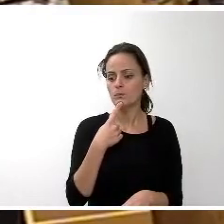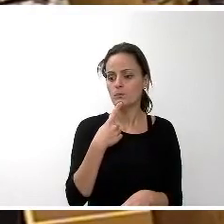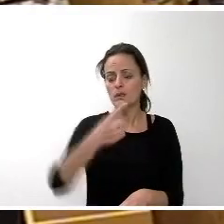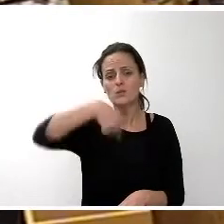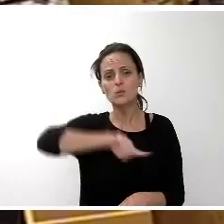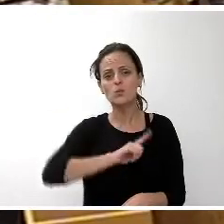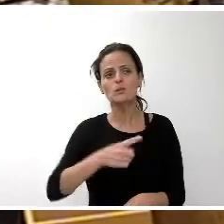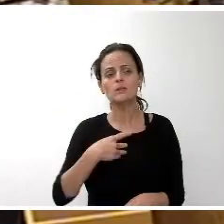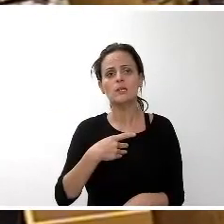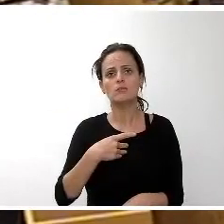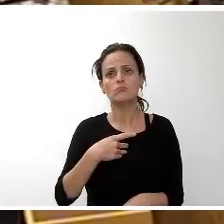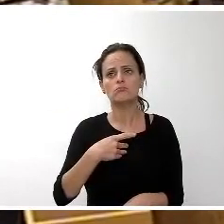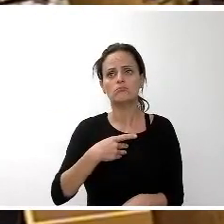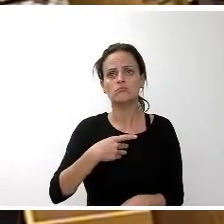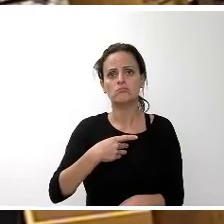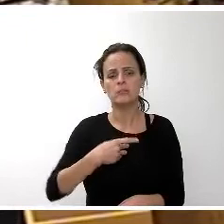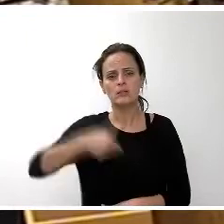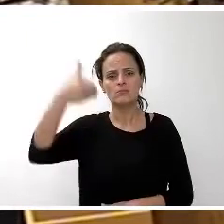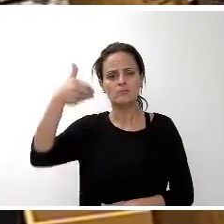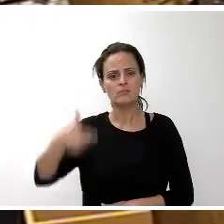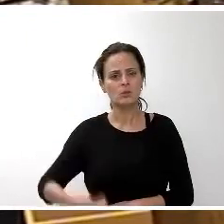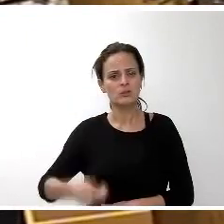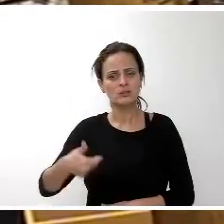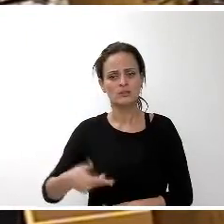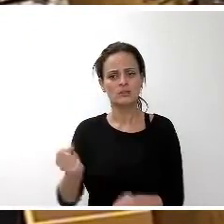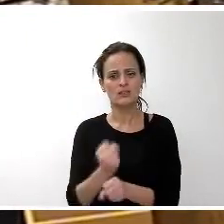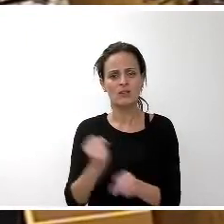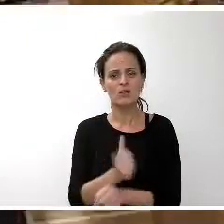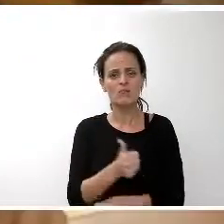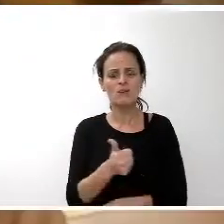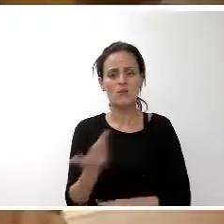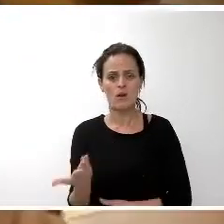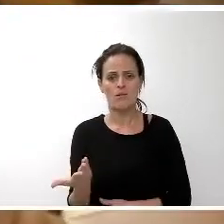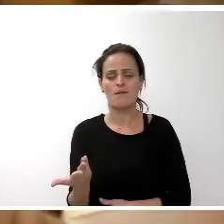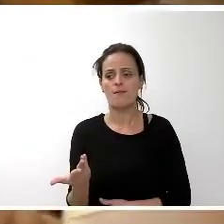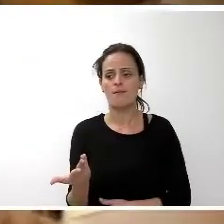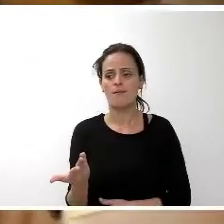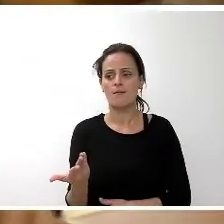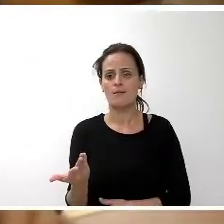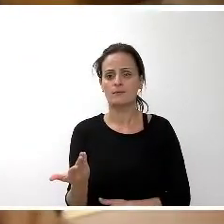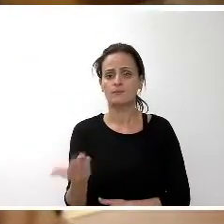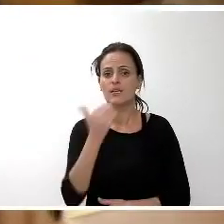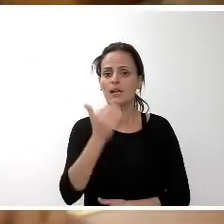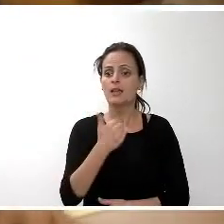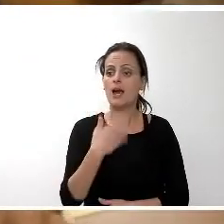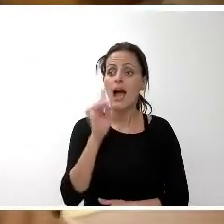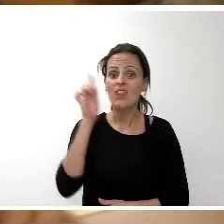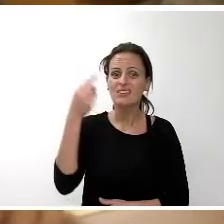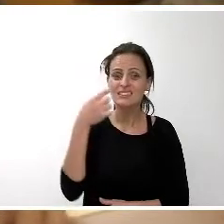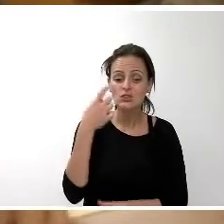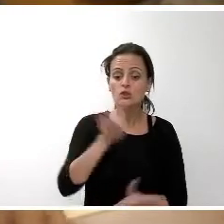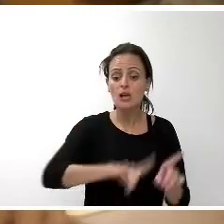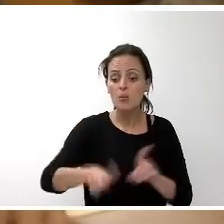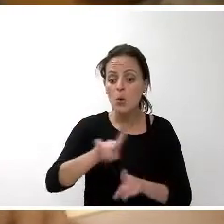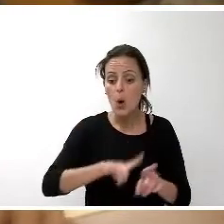y principal misión y principal objetivo alcanzar a través de una detección de los problemas de los tinerfeños y